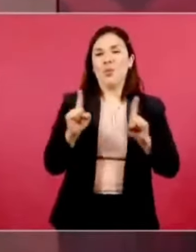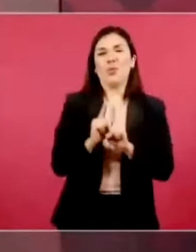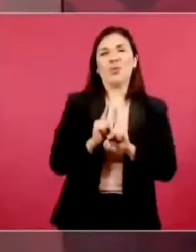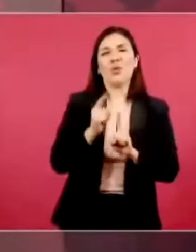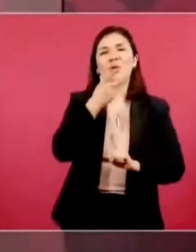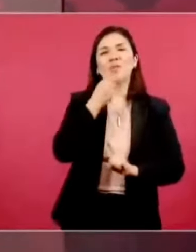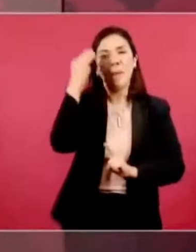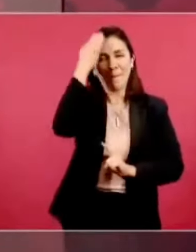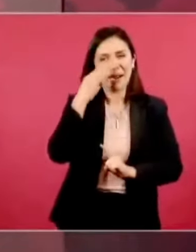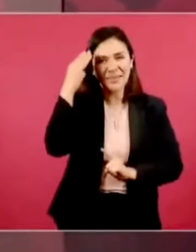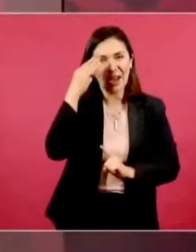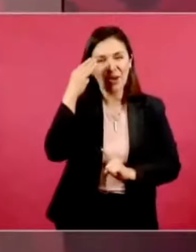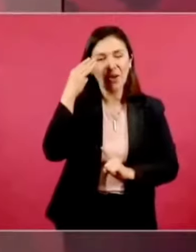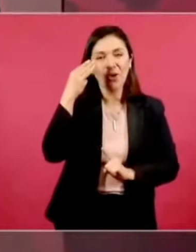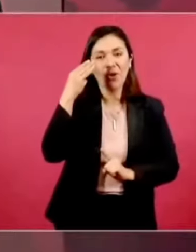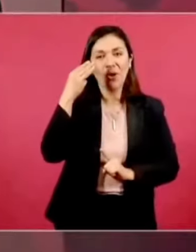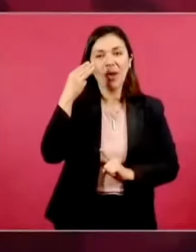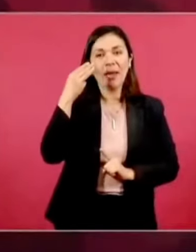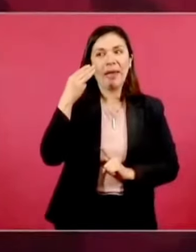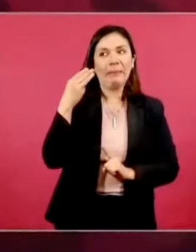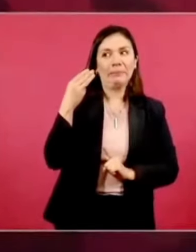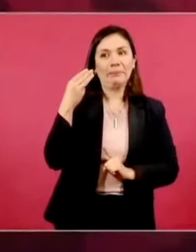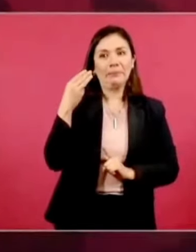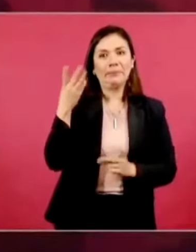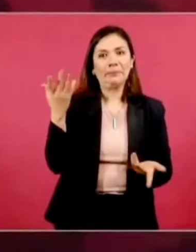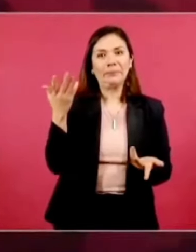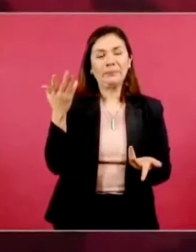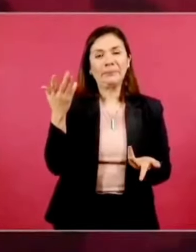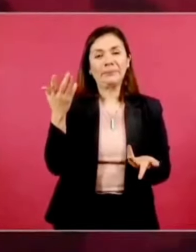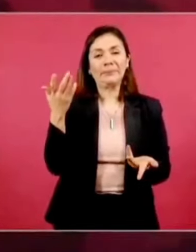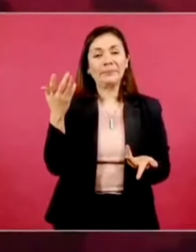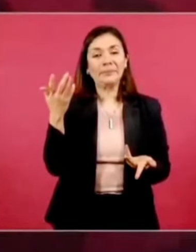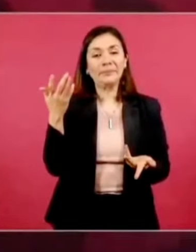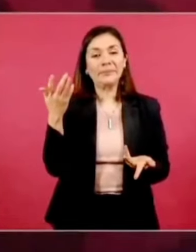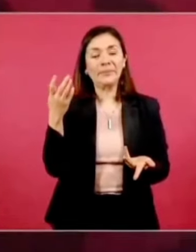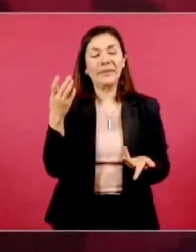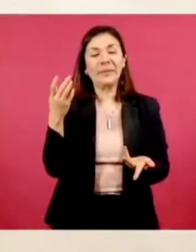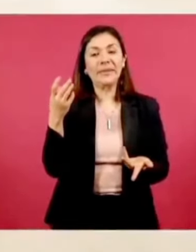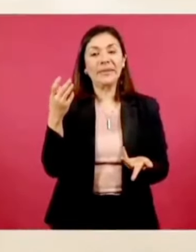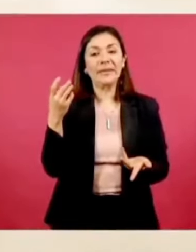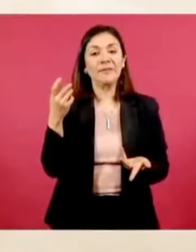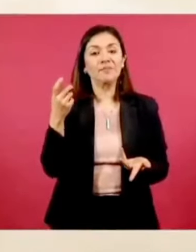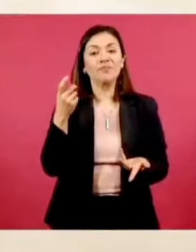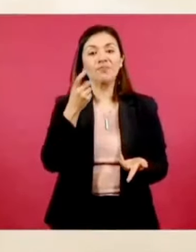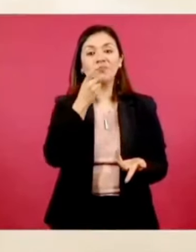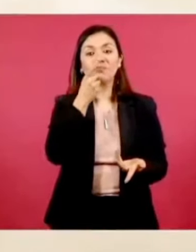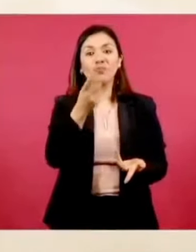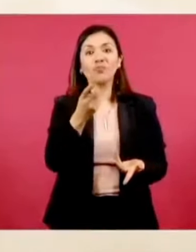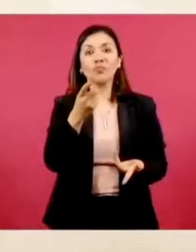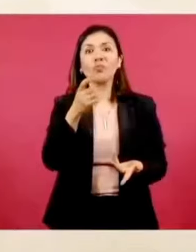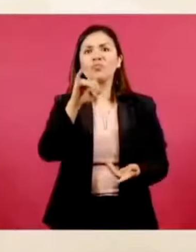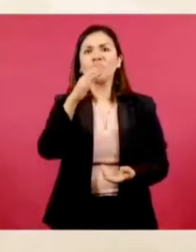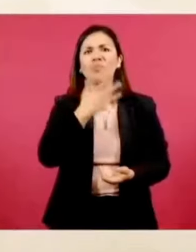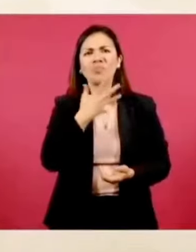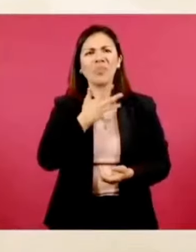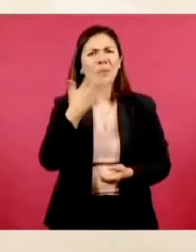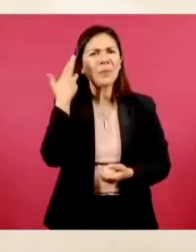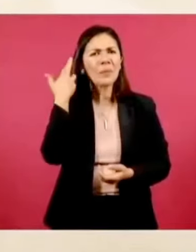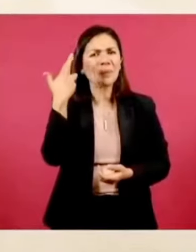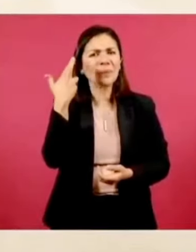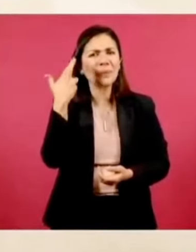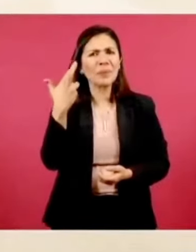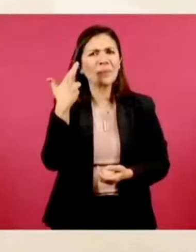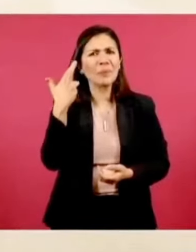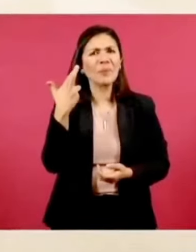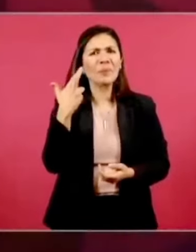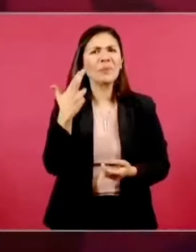Y ya me dice que se escucha, ¿no?, por todos